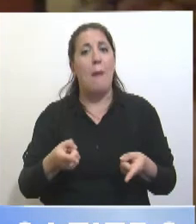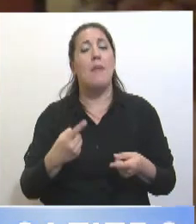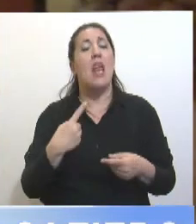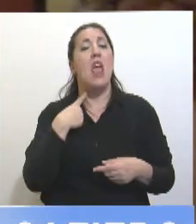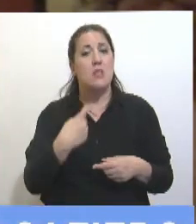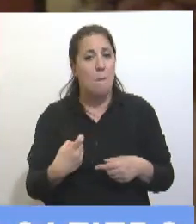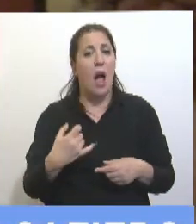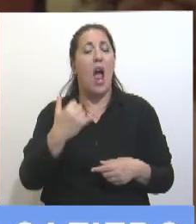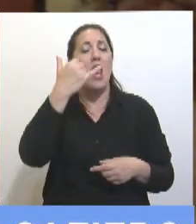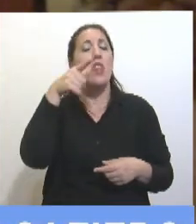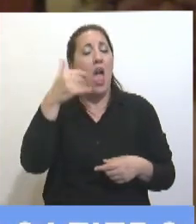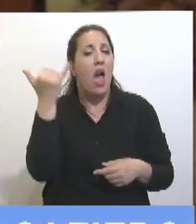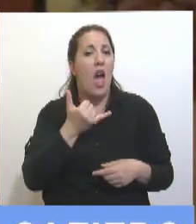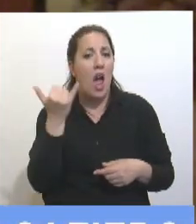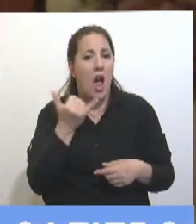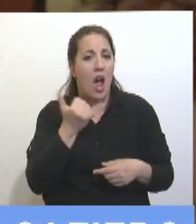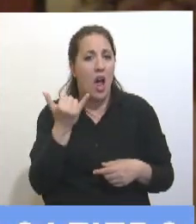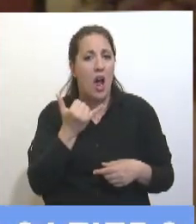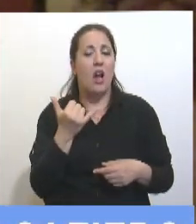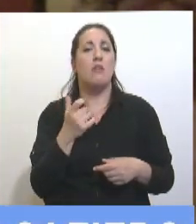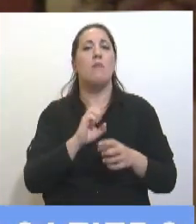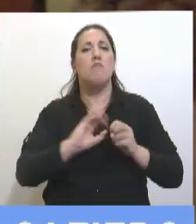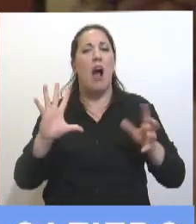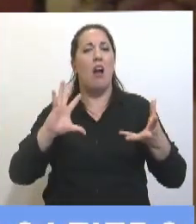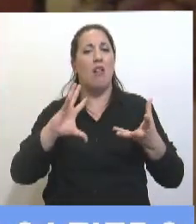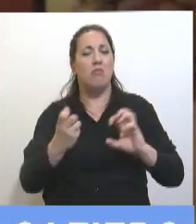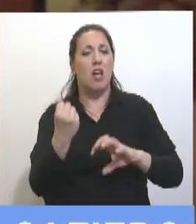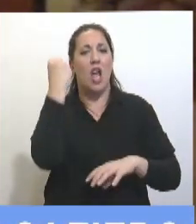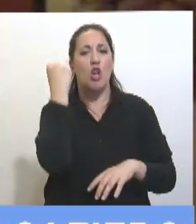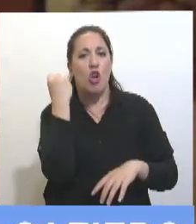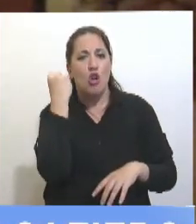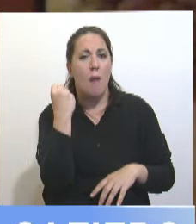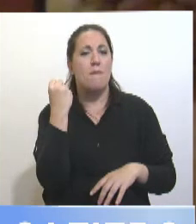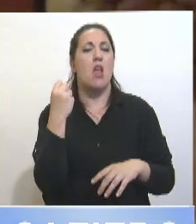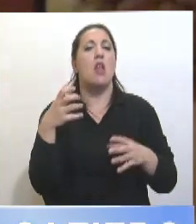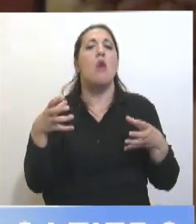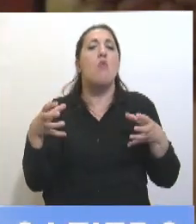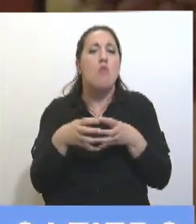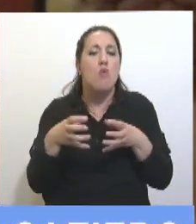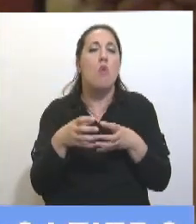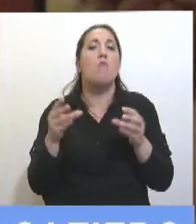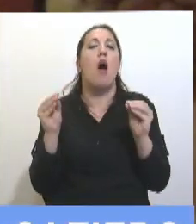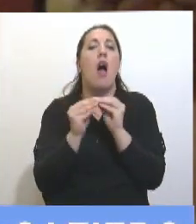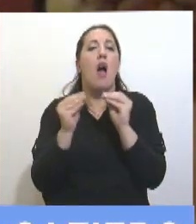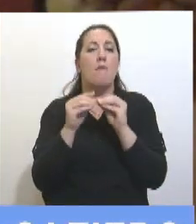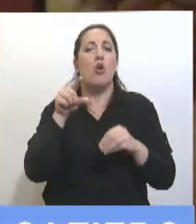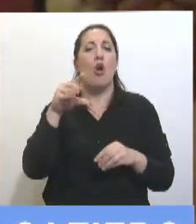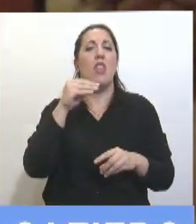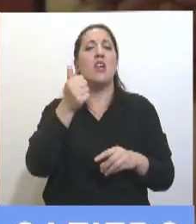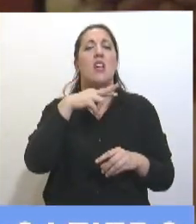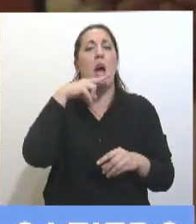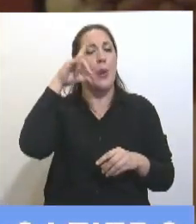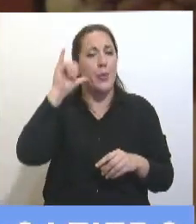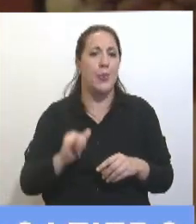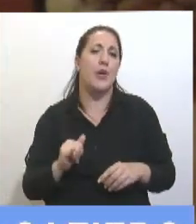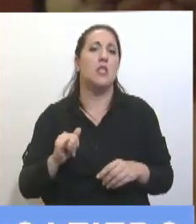España funcionaron los dañando la economía. Los socialistas y los amigos de Chávez, que son los de Podemos. Pero